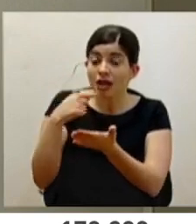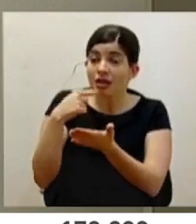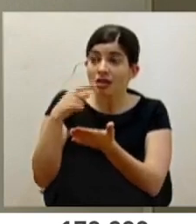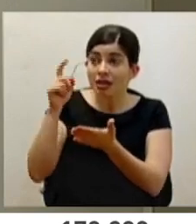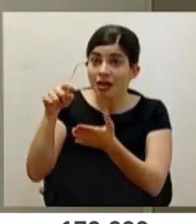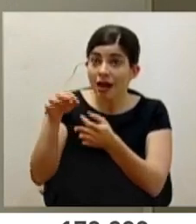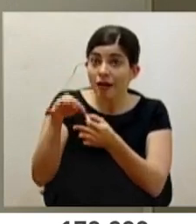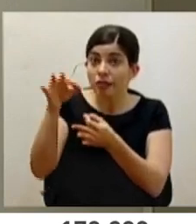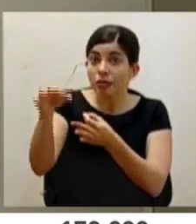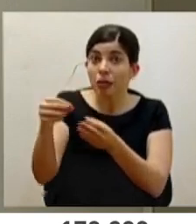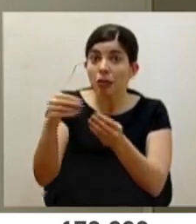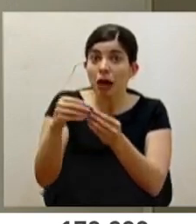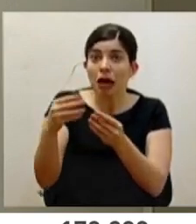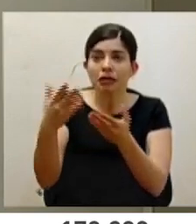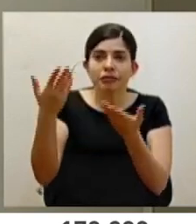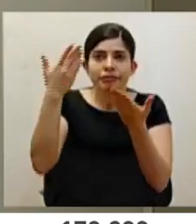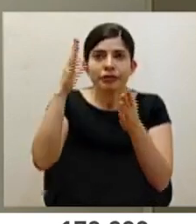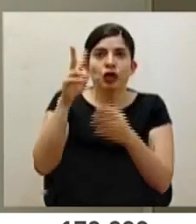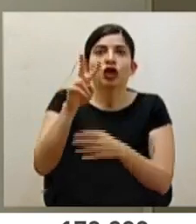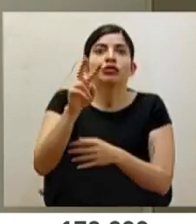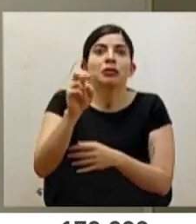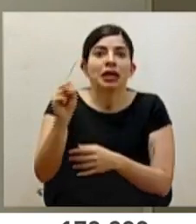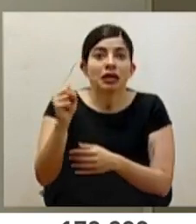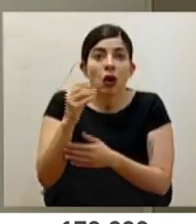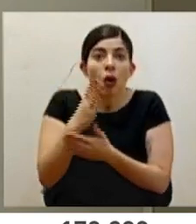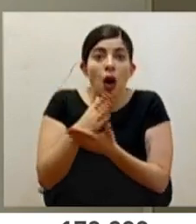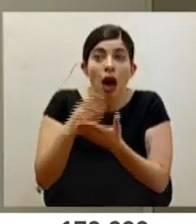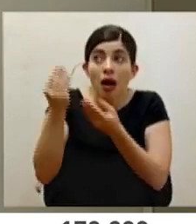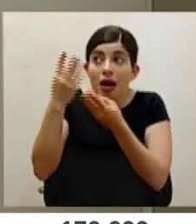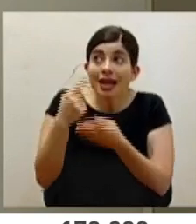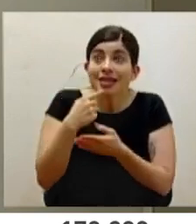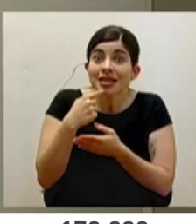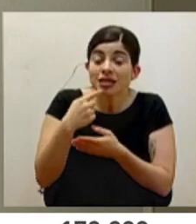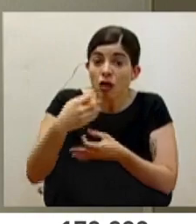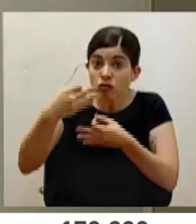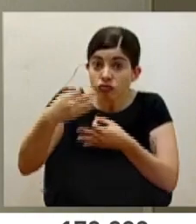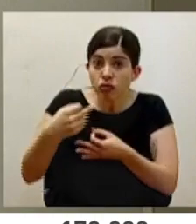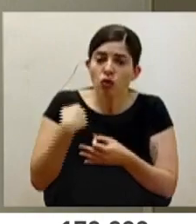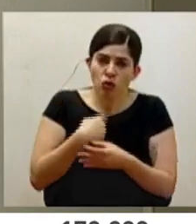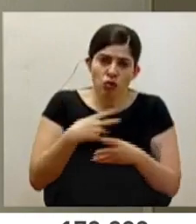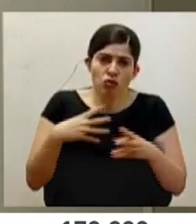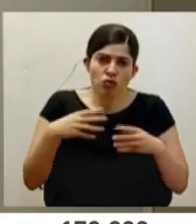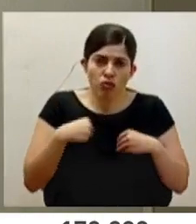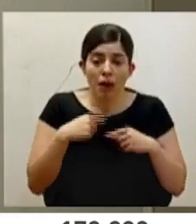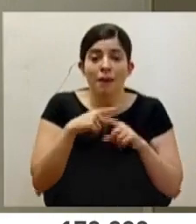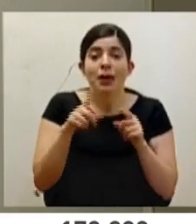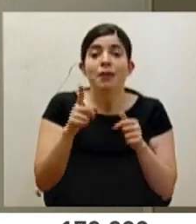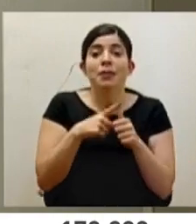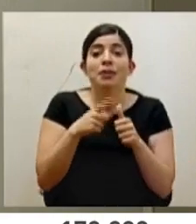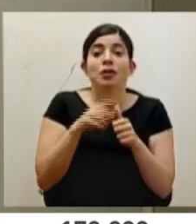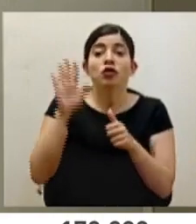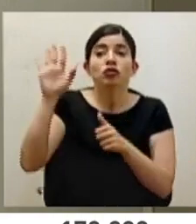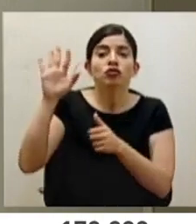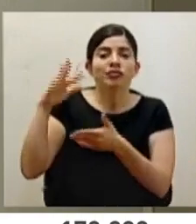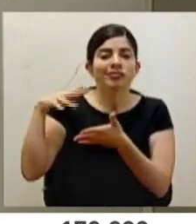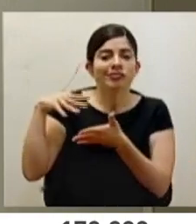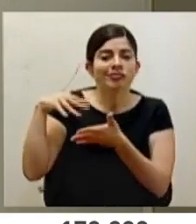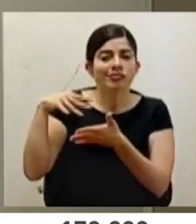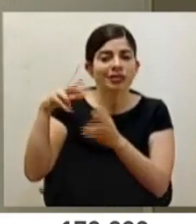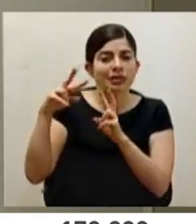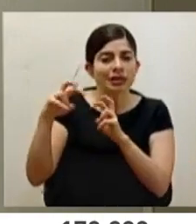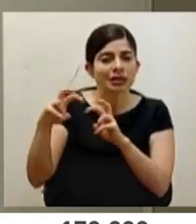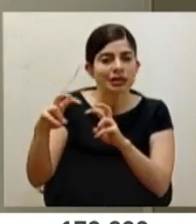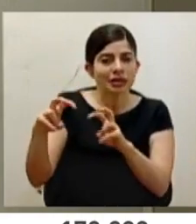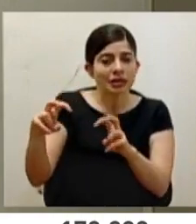extiende para, qué sé yo, dos meses o algo así, pues lo acogeremos. Pero una vez que ya toda esa revisión se haga